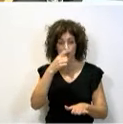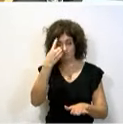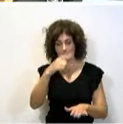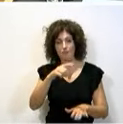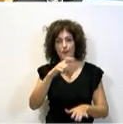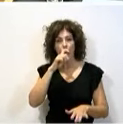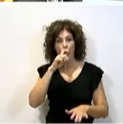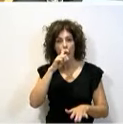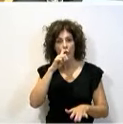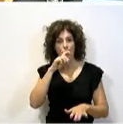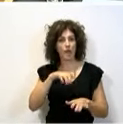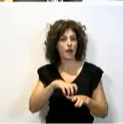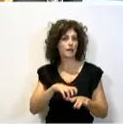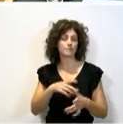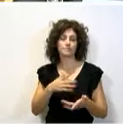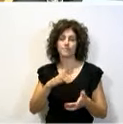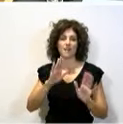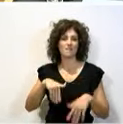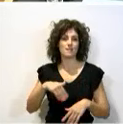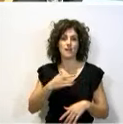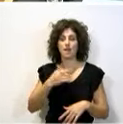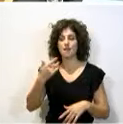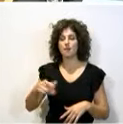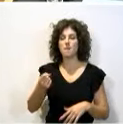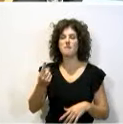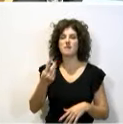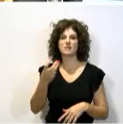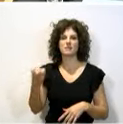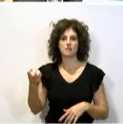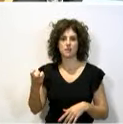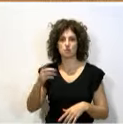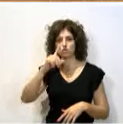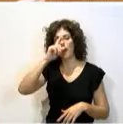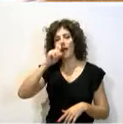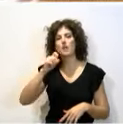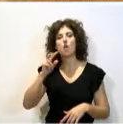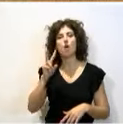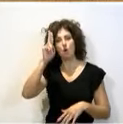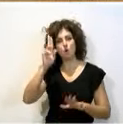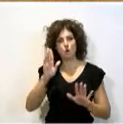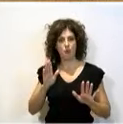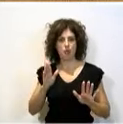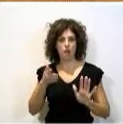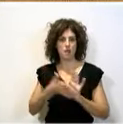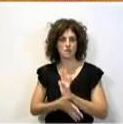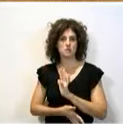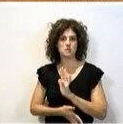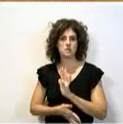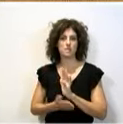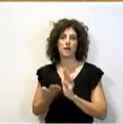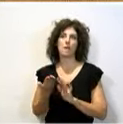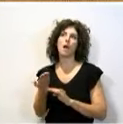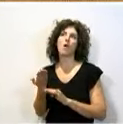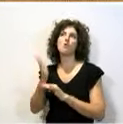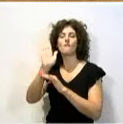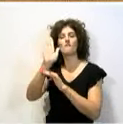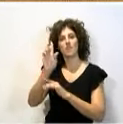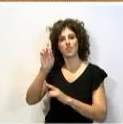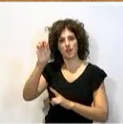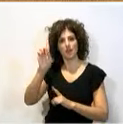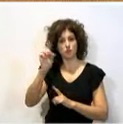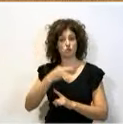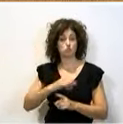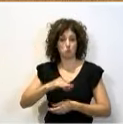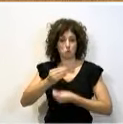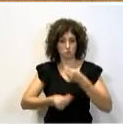indultar aquellos 1.300 y pico era que era año jubilar y era una ofrenda a Dios. Bueno, pues igual podemos hacer